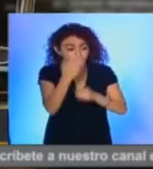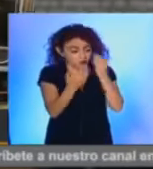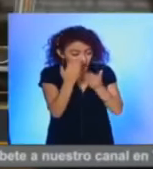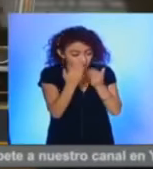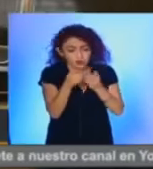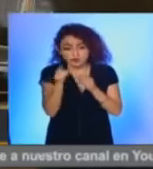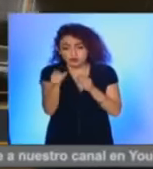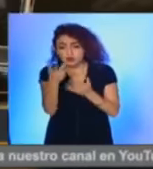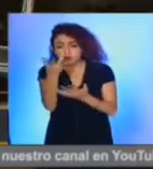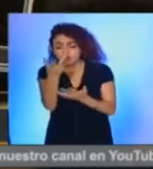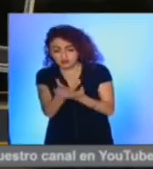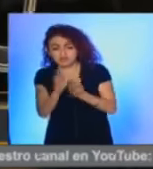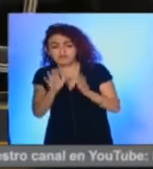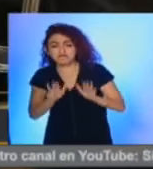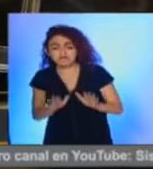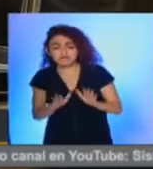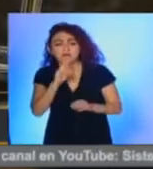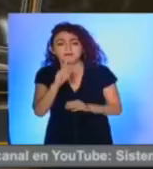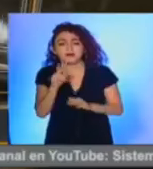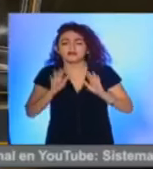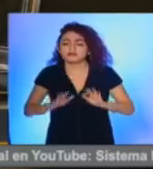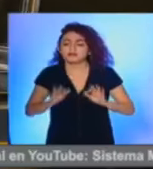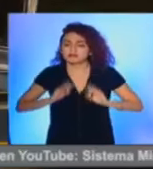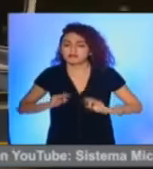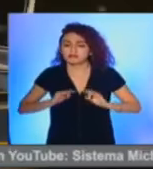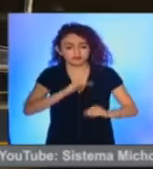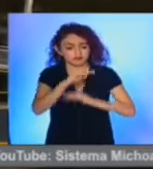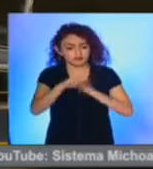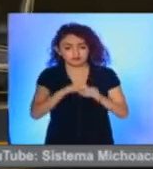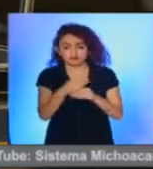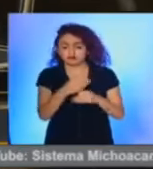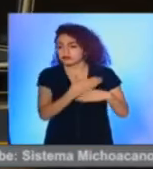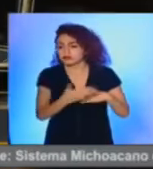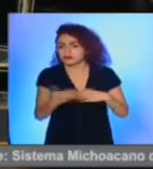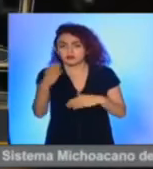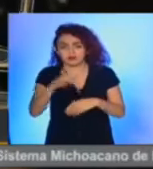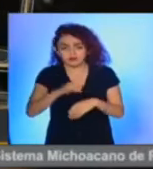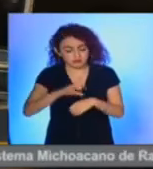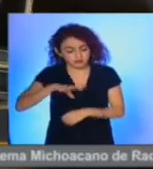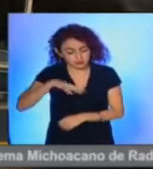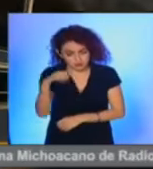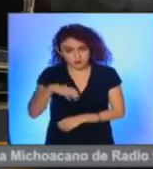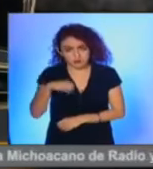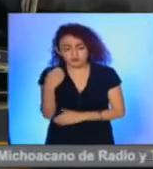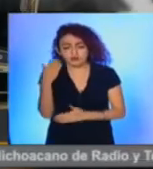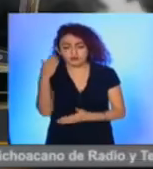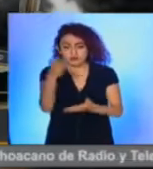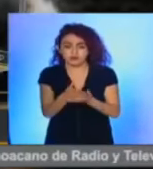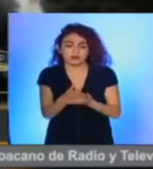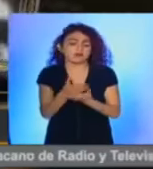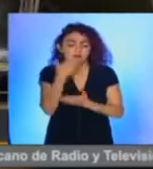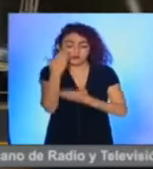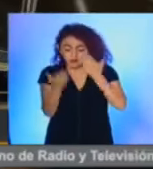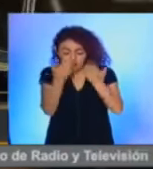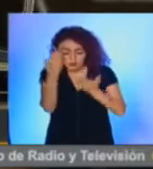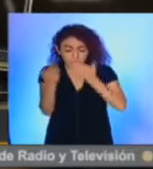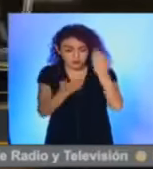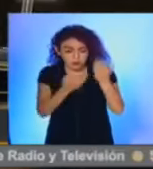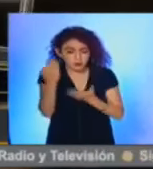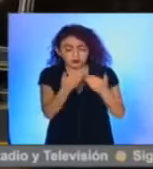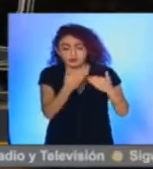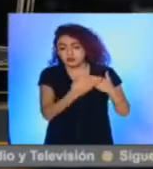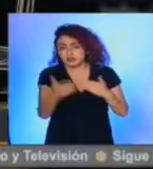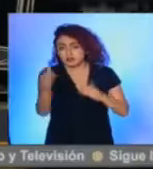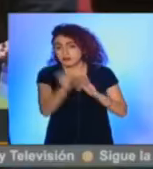tómense un descanso, mejor se relájense. Y todos los demás días ya sí estuvimos estudiando durante unos